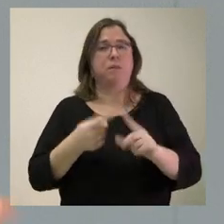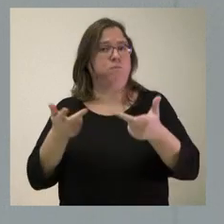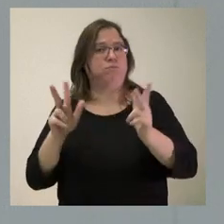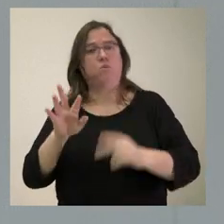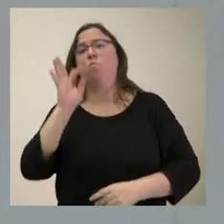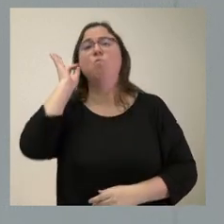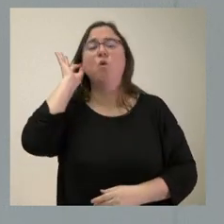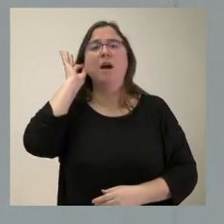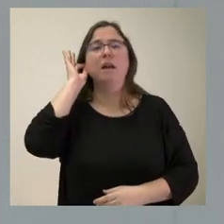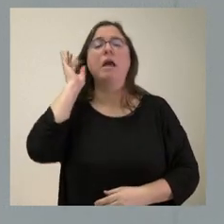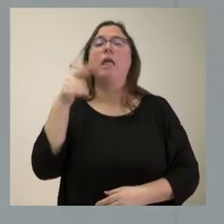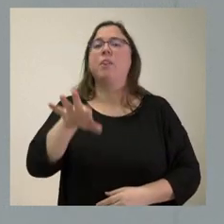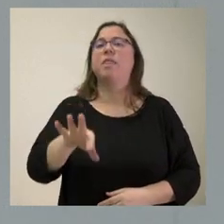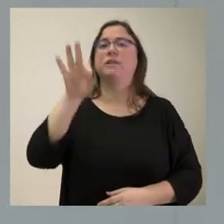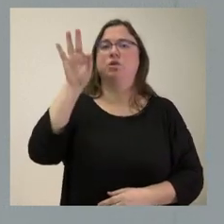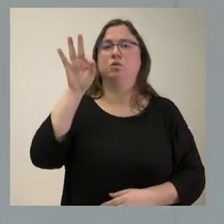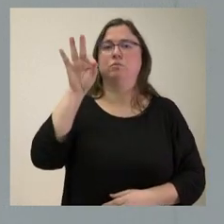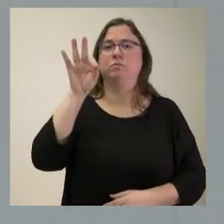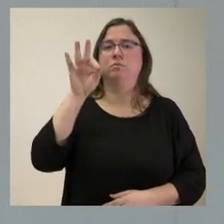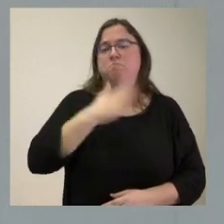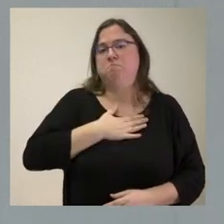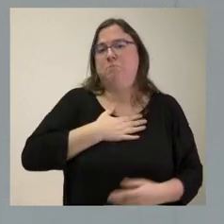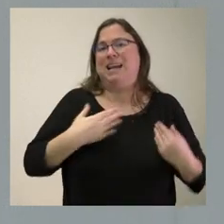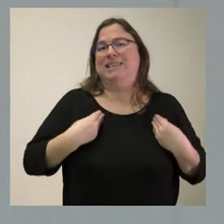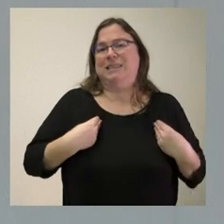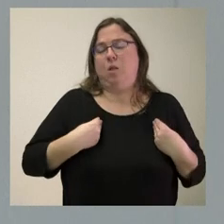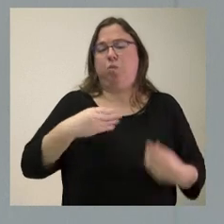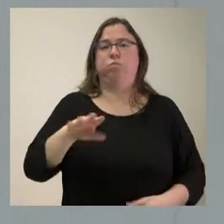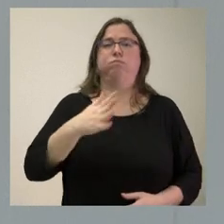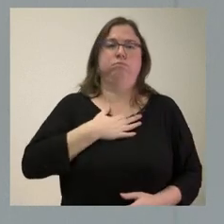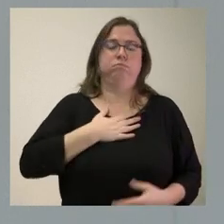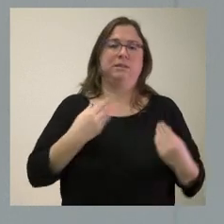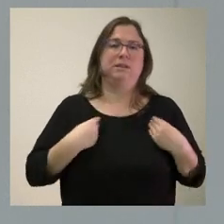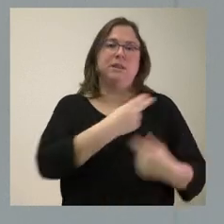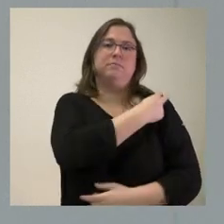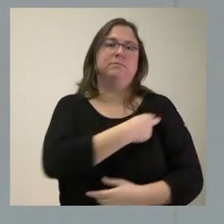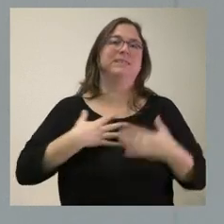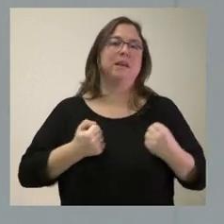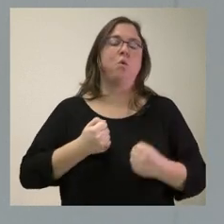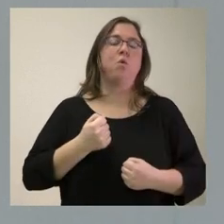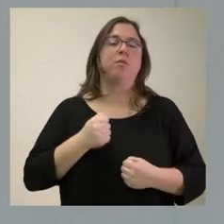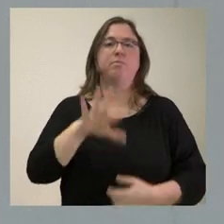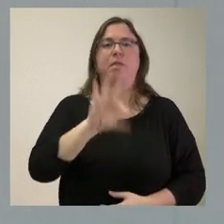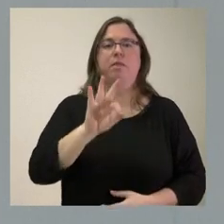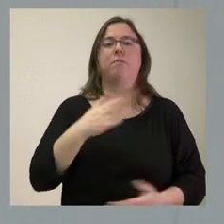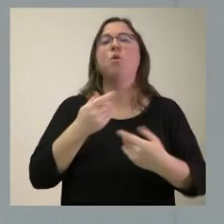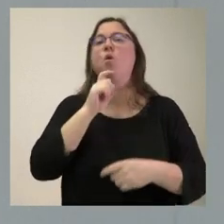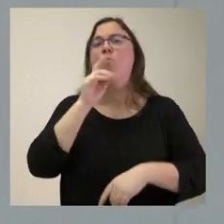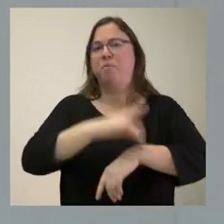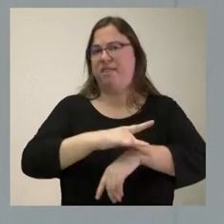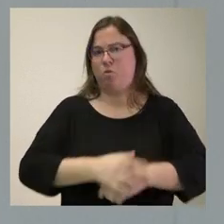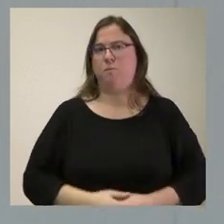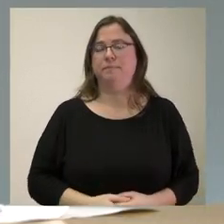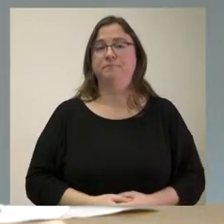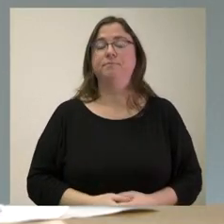mujeres que puedan decidir también sobre su propia salud en esa relación con su profesional sanitario. Sí. Me